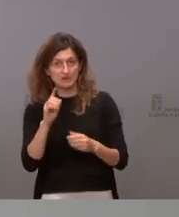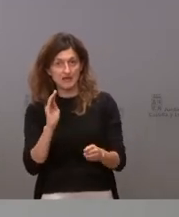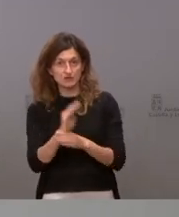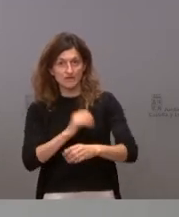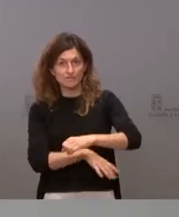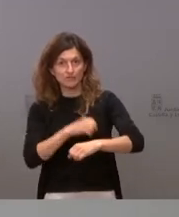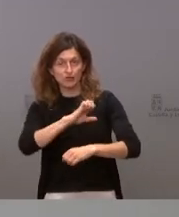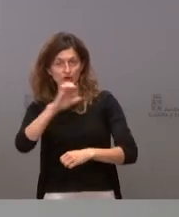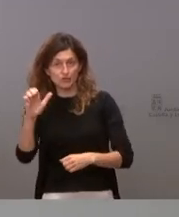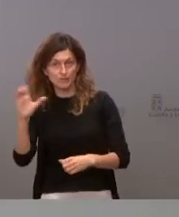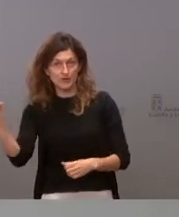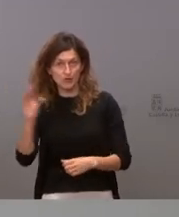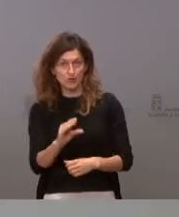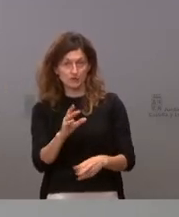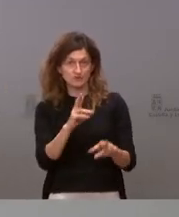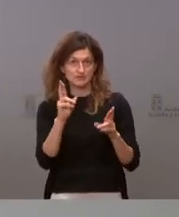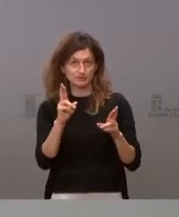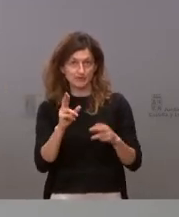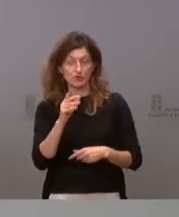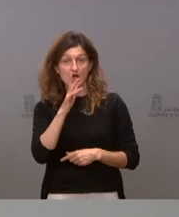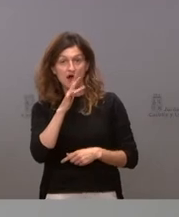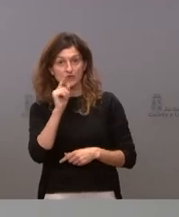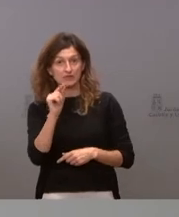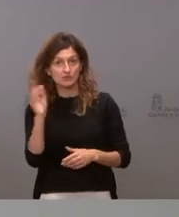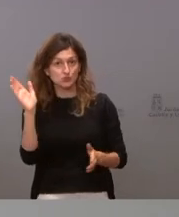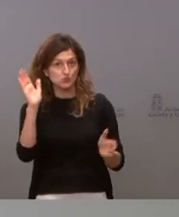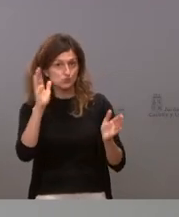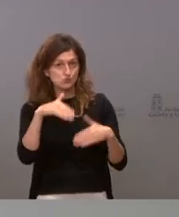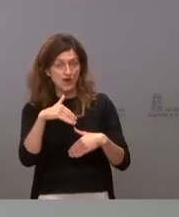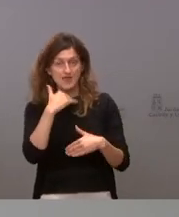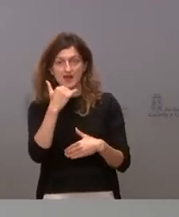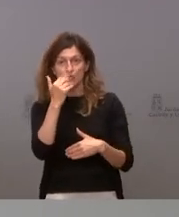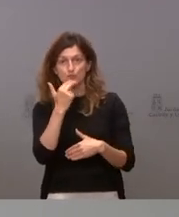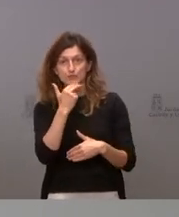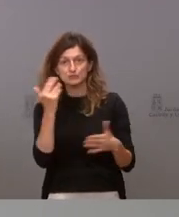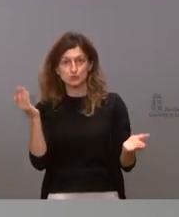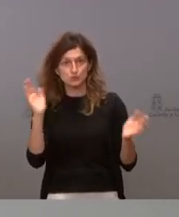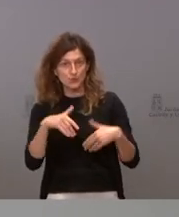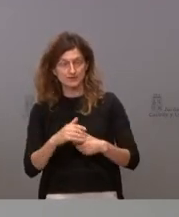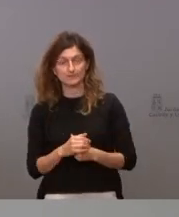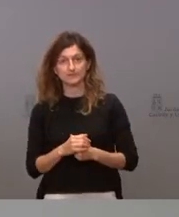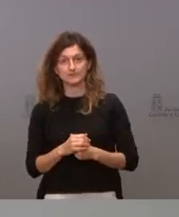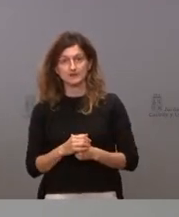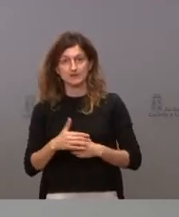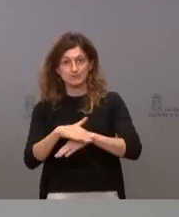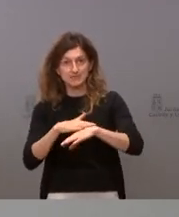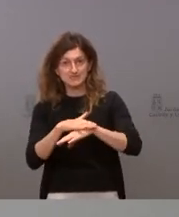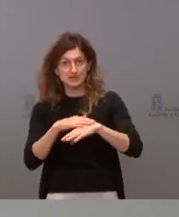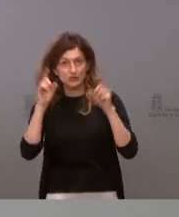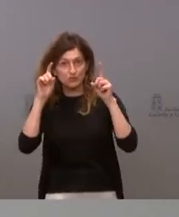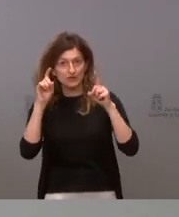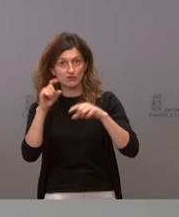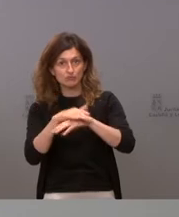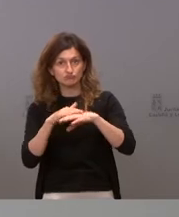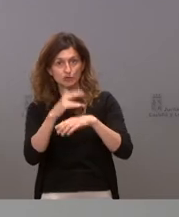fondos europeos que vienen que de momento por ahora no hay nada digamos comprometido ni establecido por parte del Ministerio de Educación